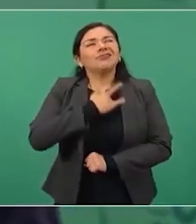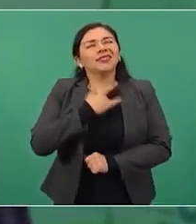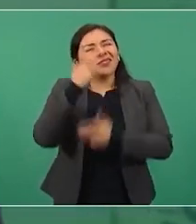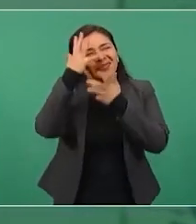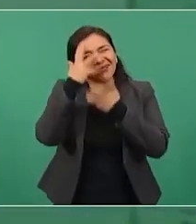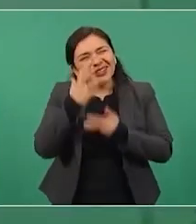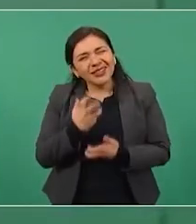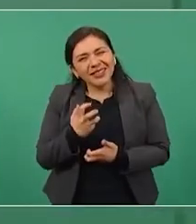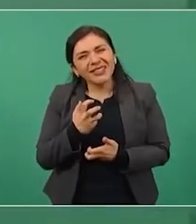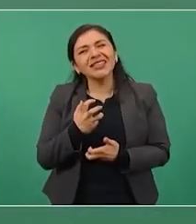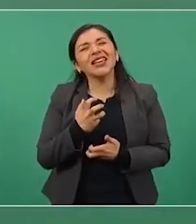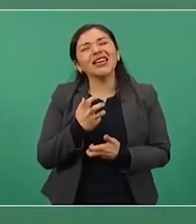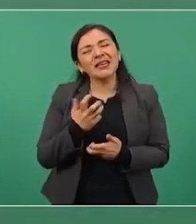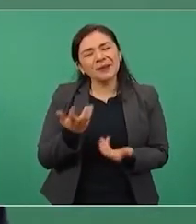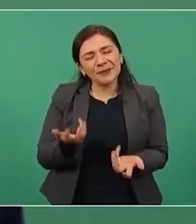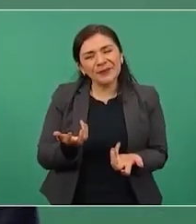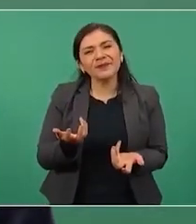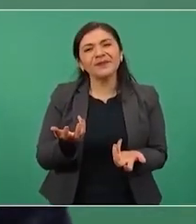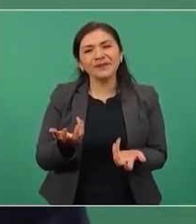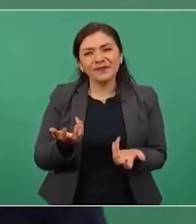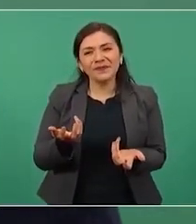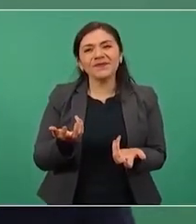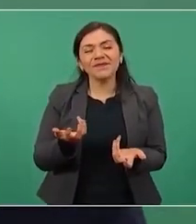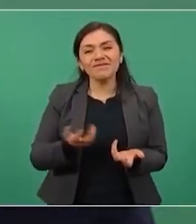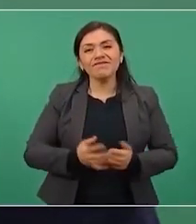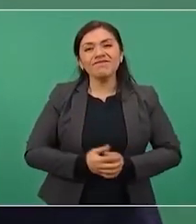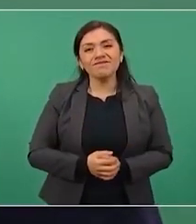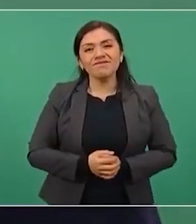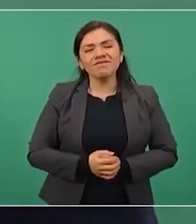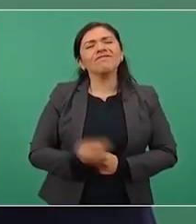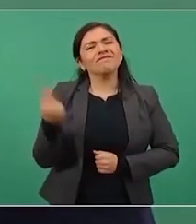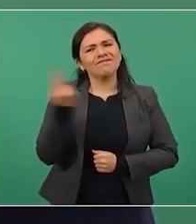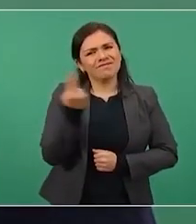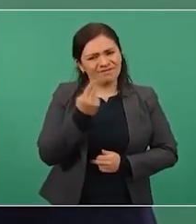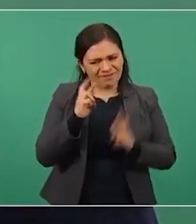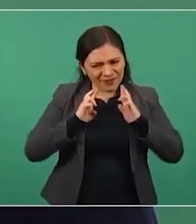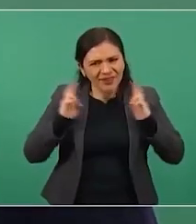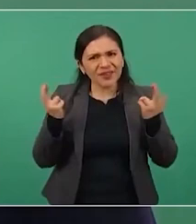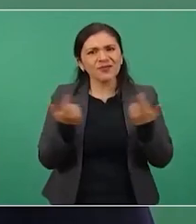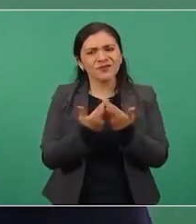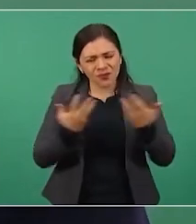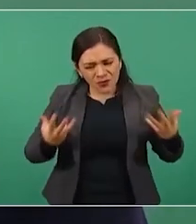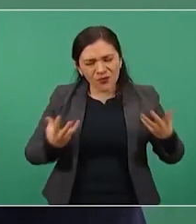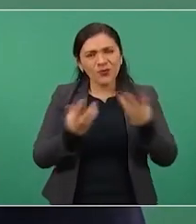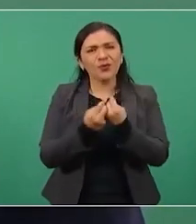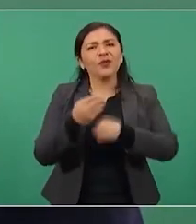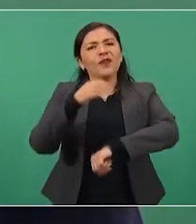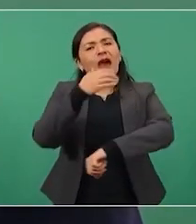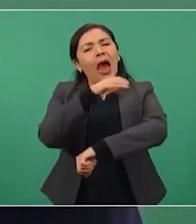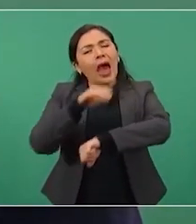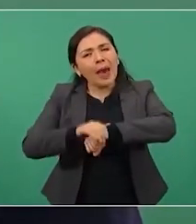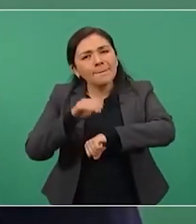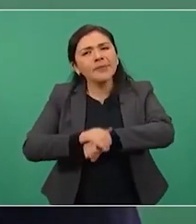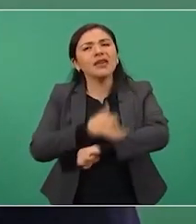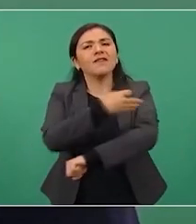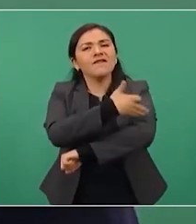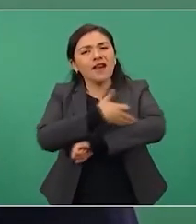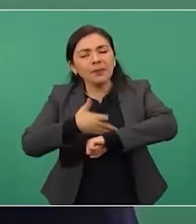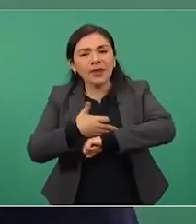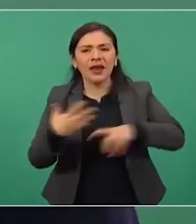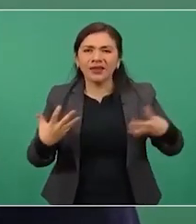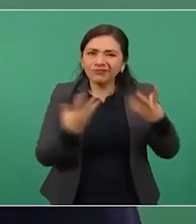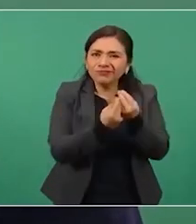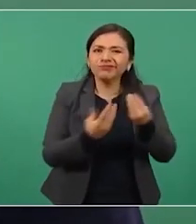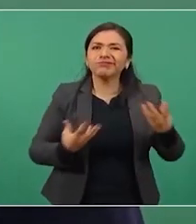Pues hay que reunirnos con familiares, con amigos, para